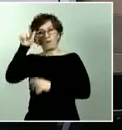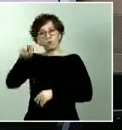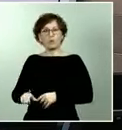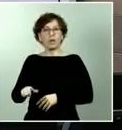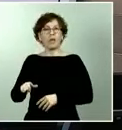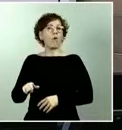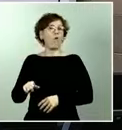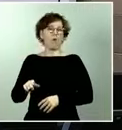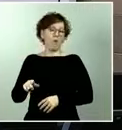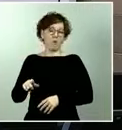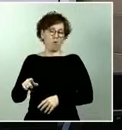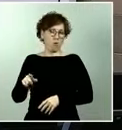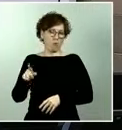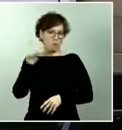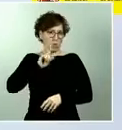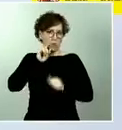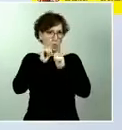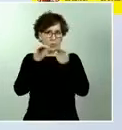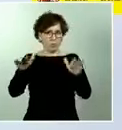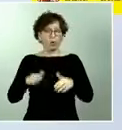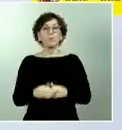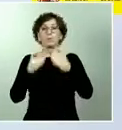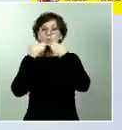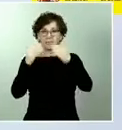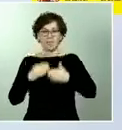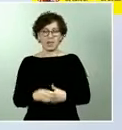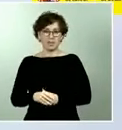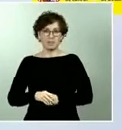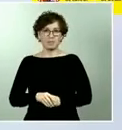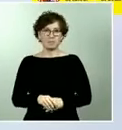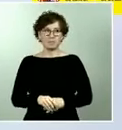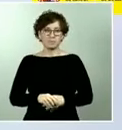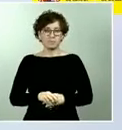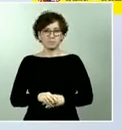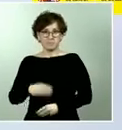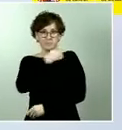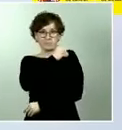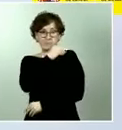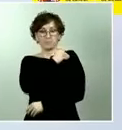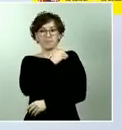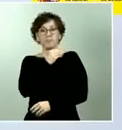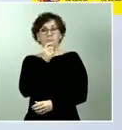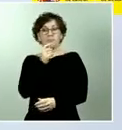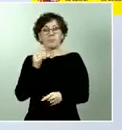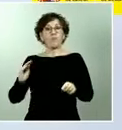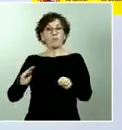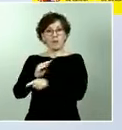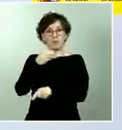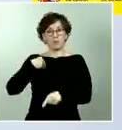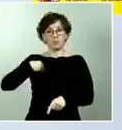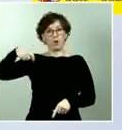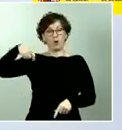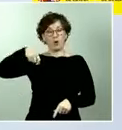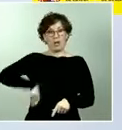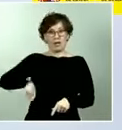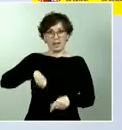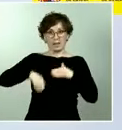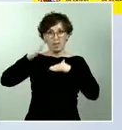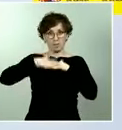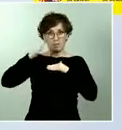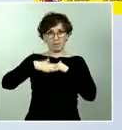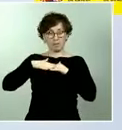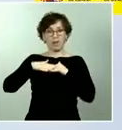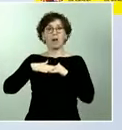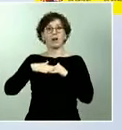Bueno en concreto con la financiación de la renta mínima justamente el ministro de inclusión social está trabajando